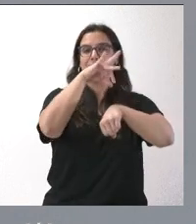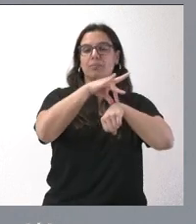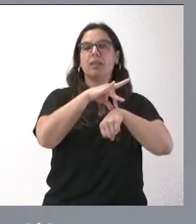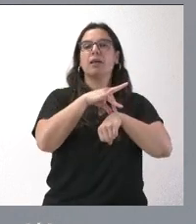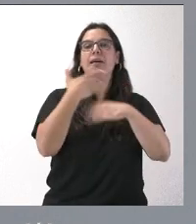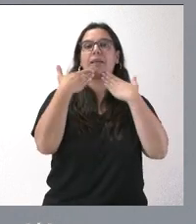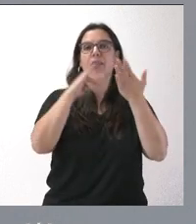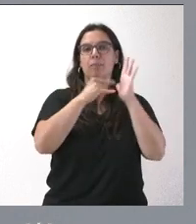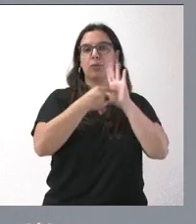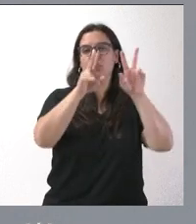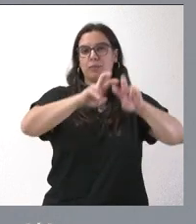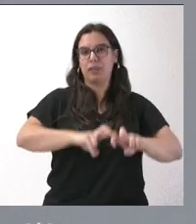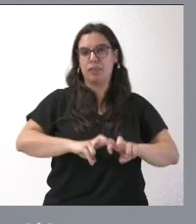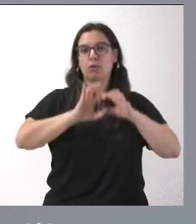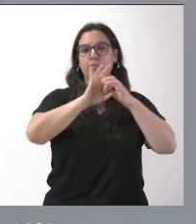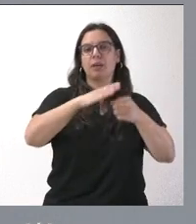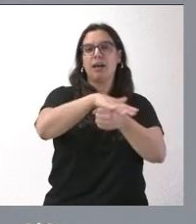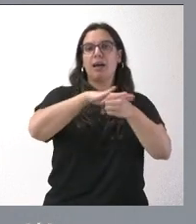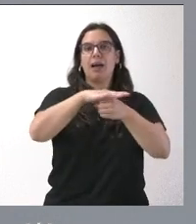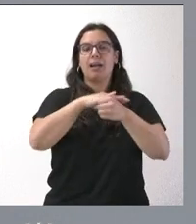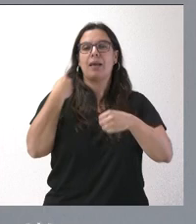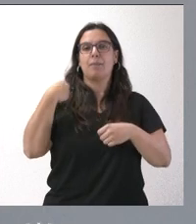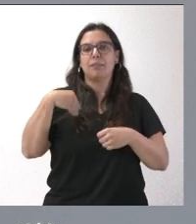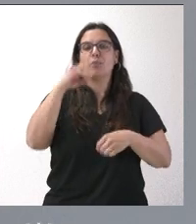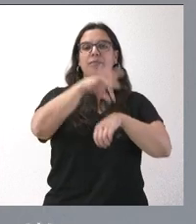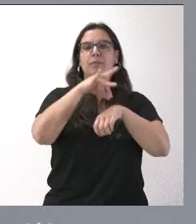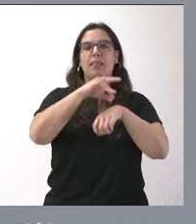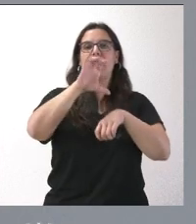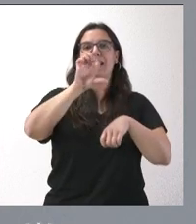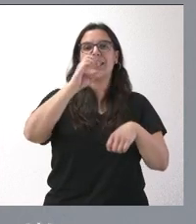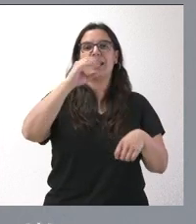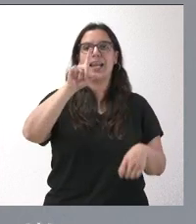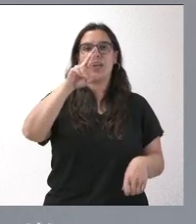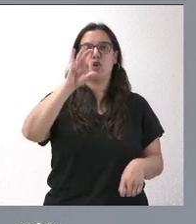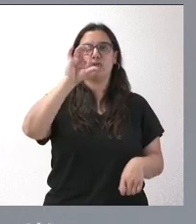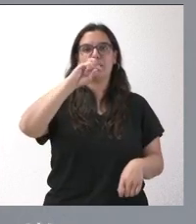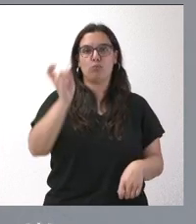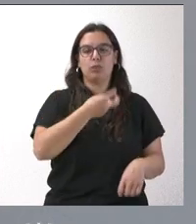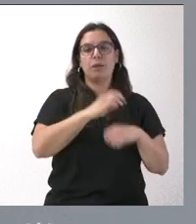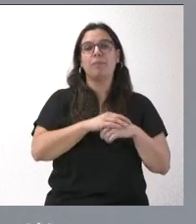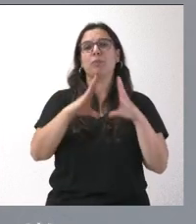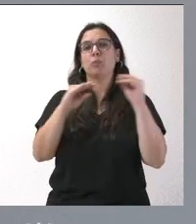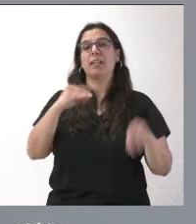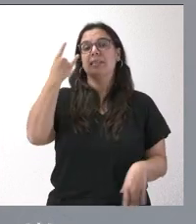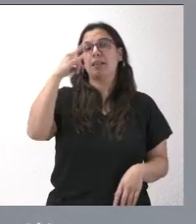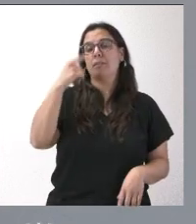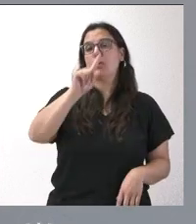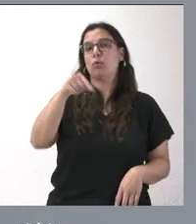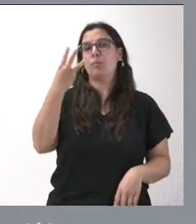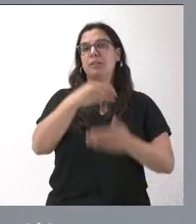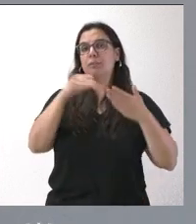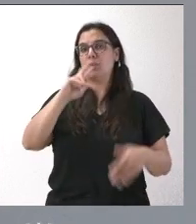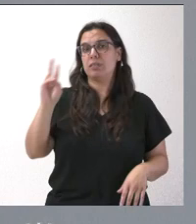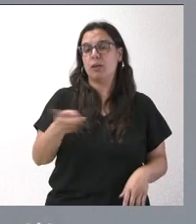un proyecto de investigación en el área de esclerosis múltiples. En la Universidad de Salamanca, 1,3 millones